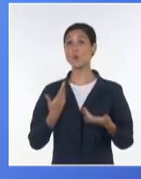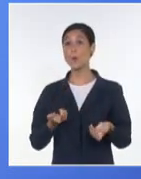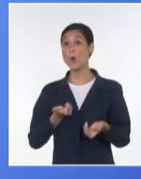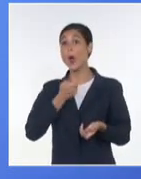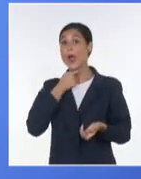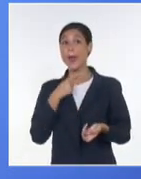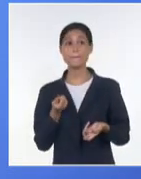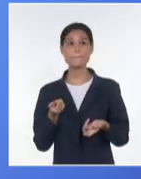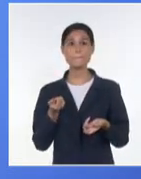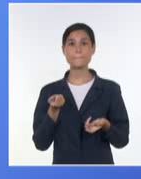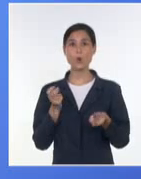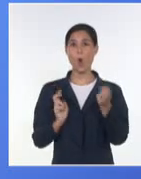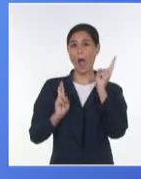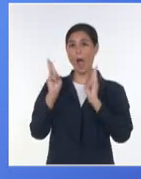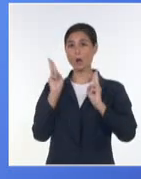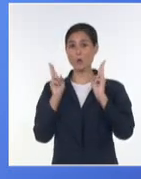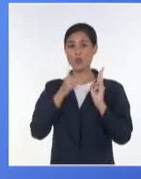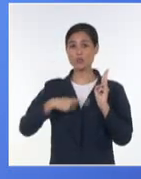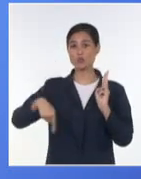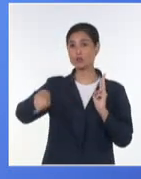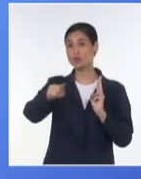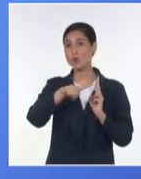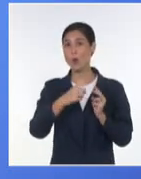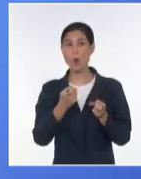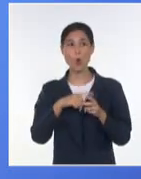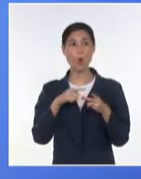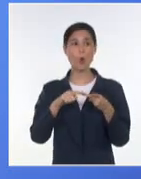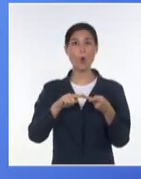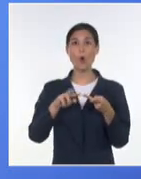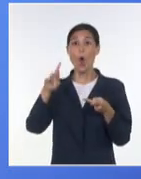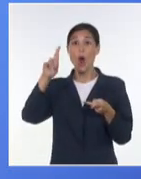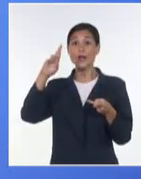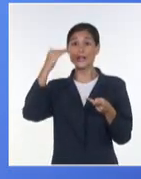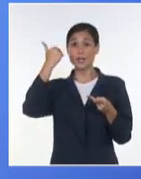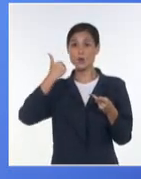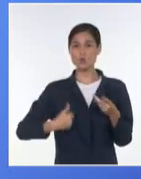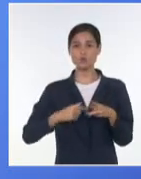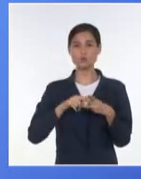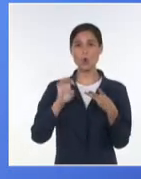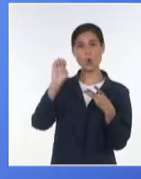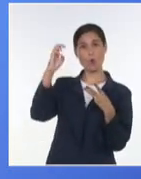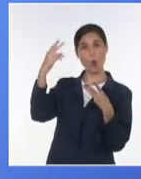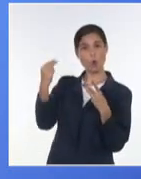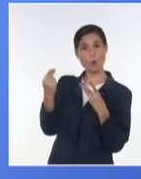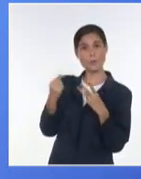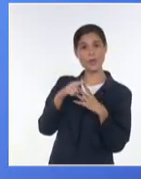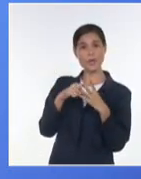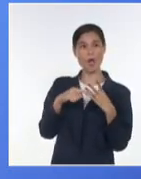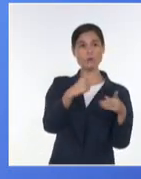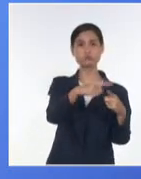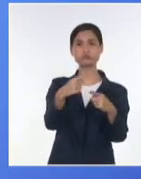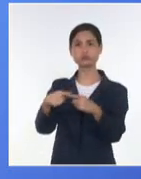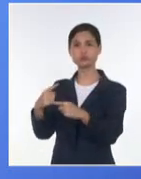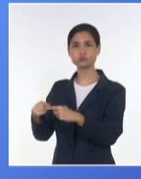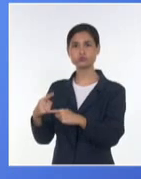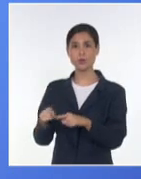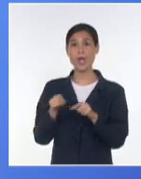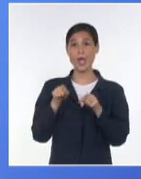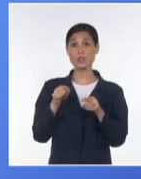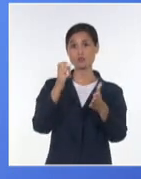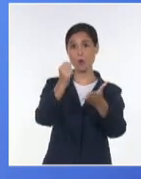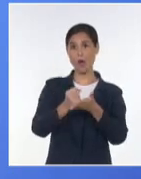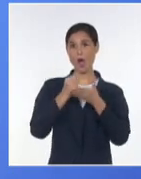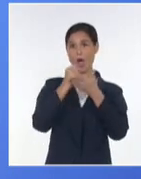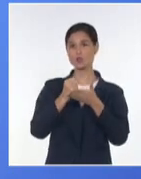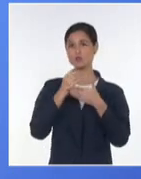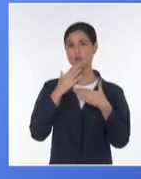decisiones vinculadas con la logística, los recursos humanos, la contabilidad, entre otras áreas que puedan impactar en el funcionamiento